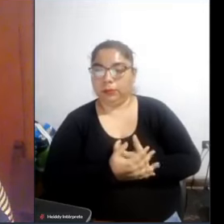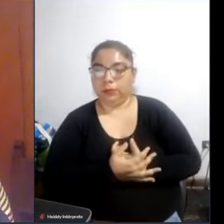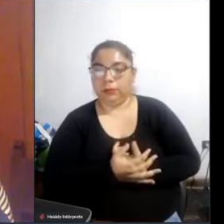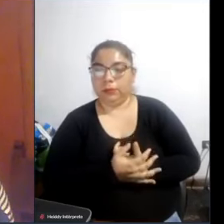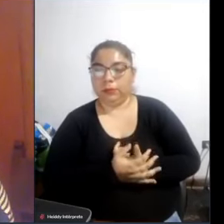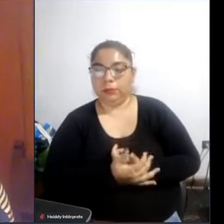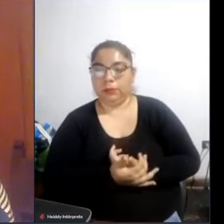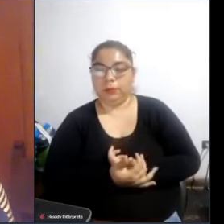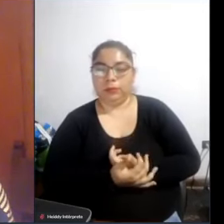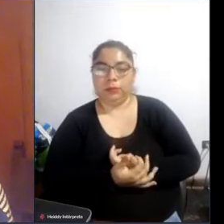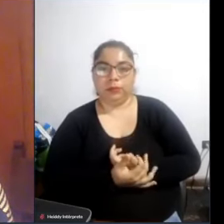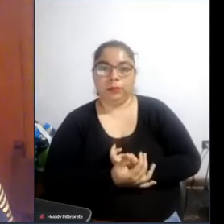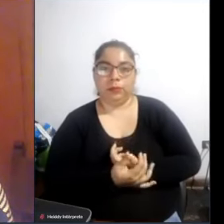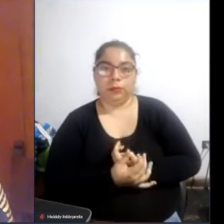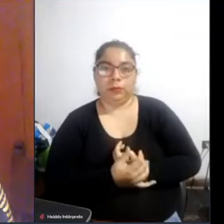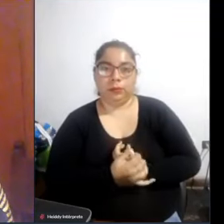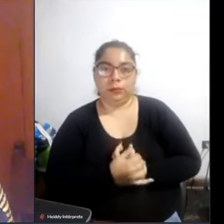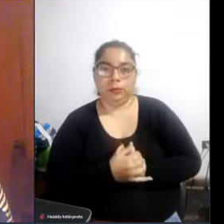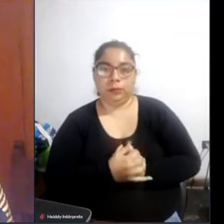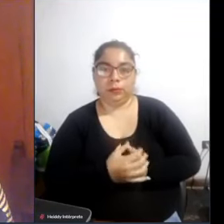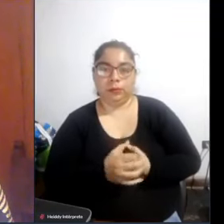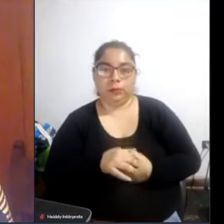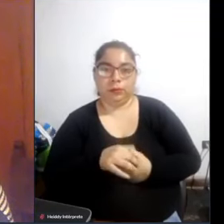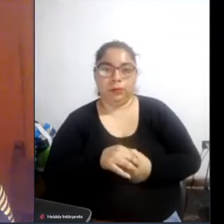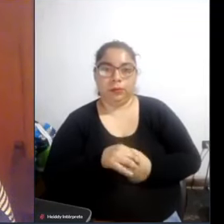de repente por ahí hay algún botón que